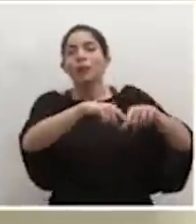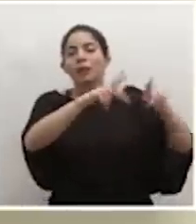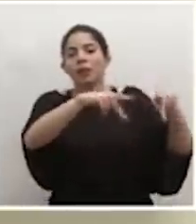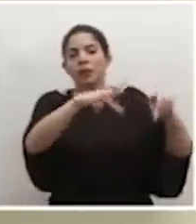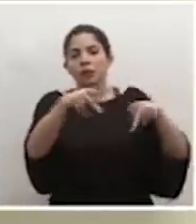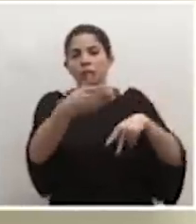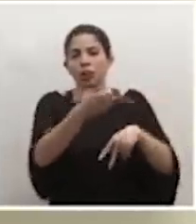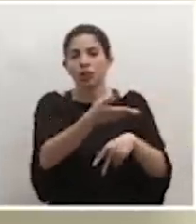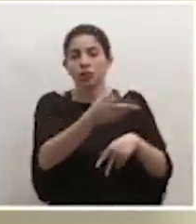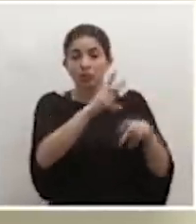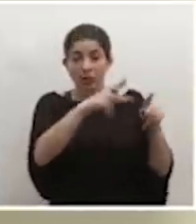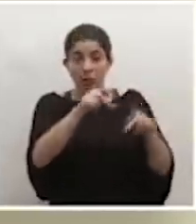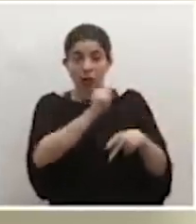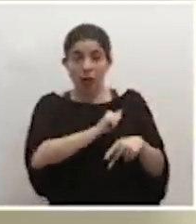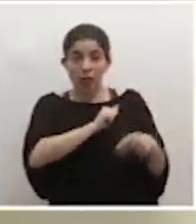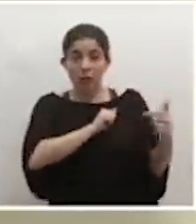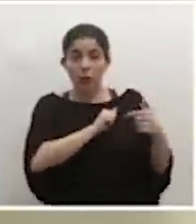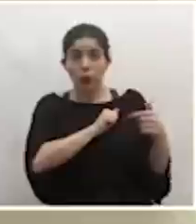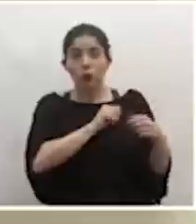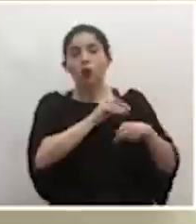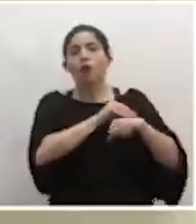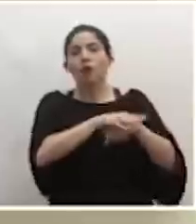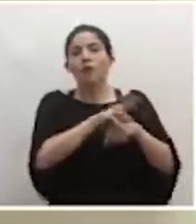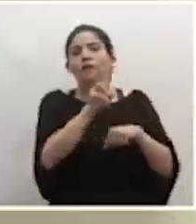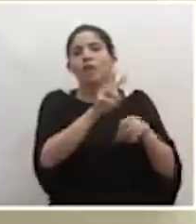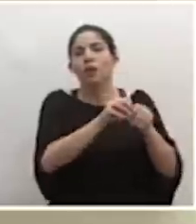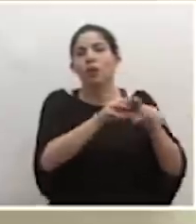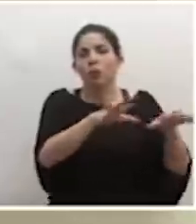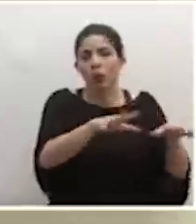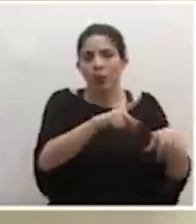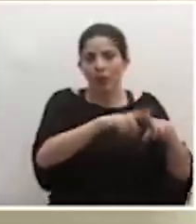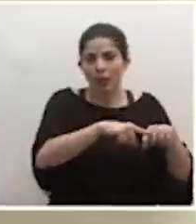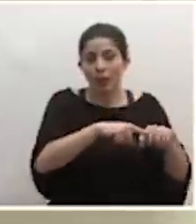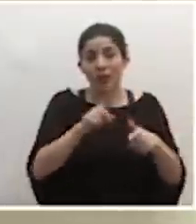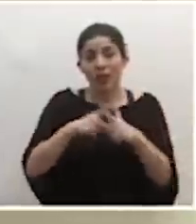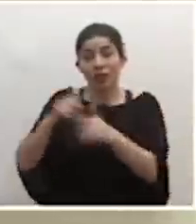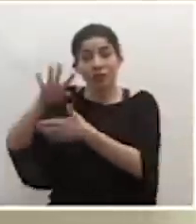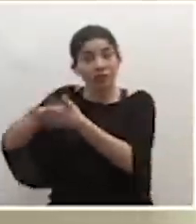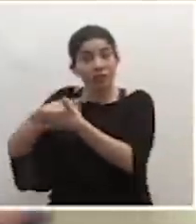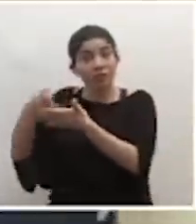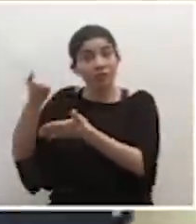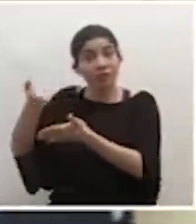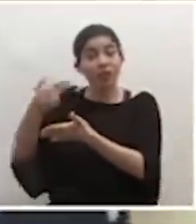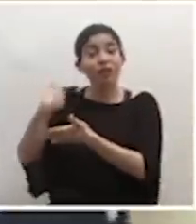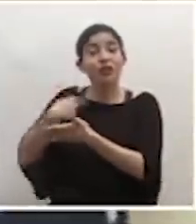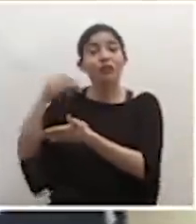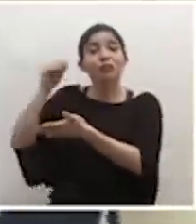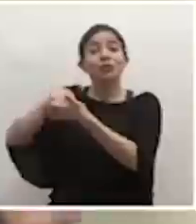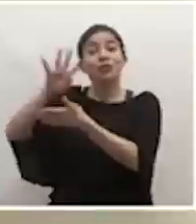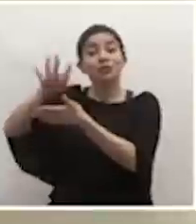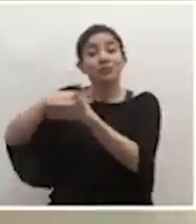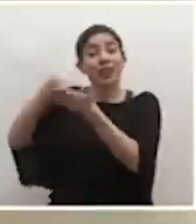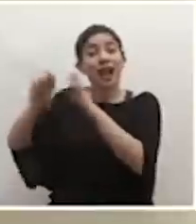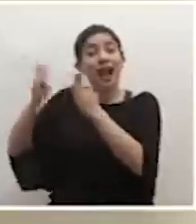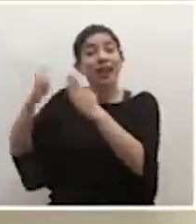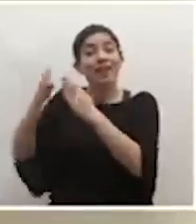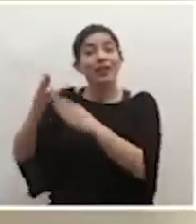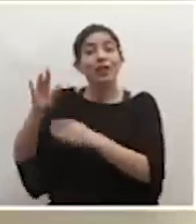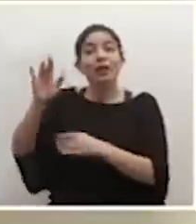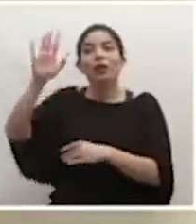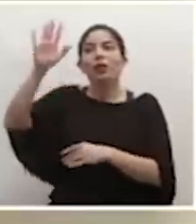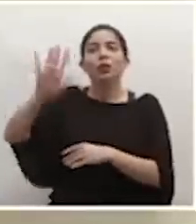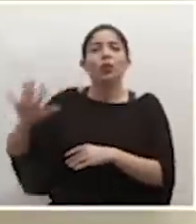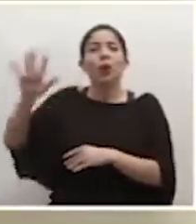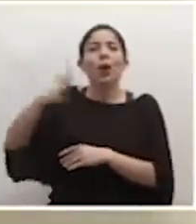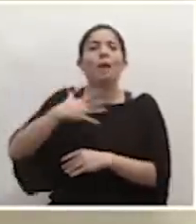población. Y que una decisión que podemos tomar, y por eso en algún momento poníamos el cronograma, cuando pusimos el cronograma de apertura, todo estaba en blanco y